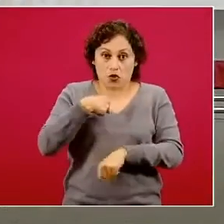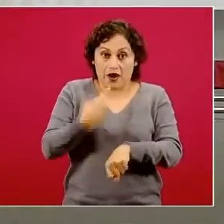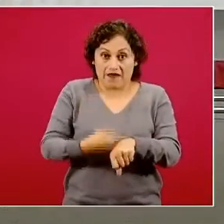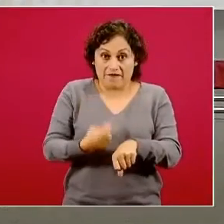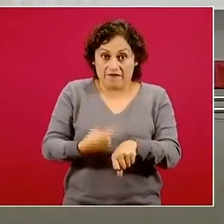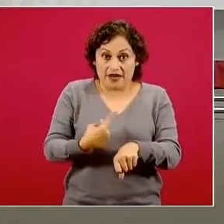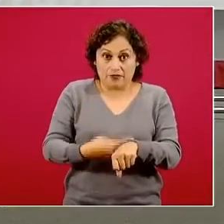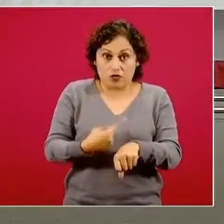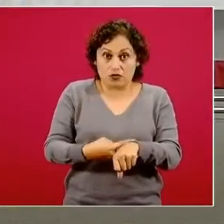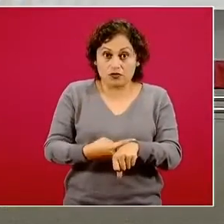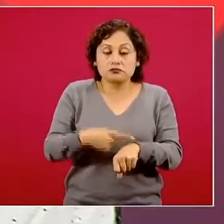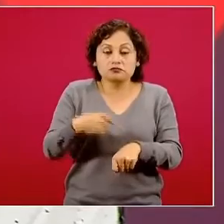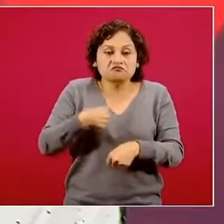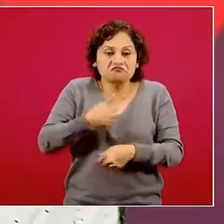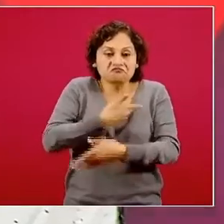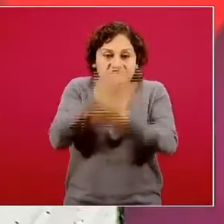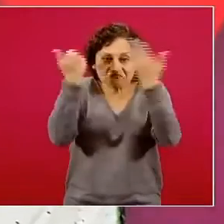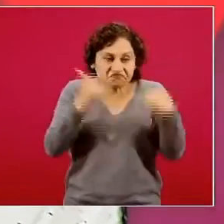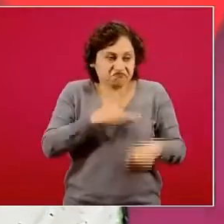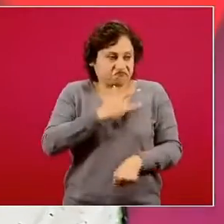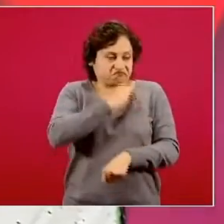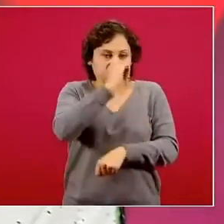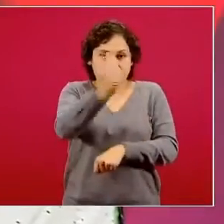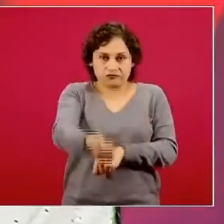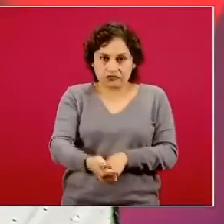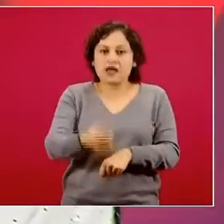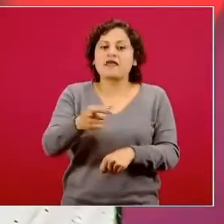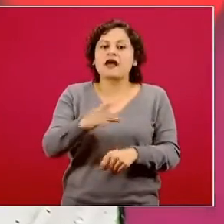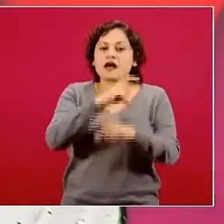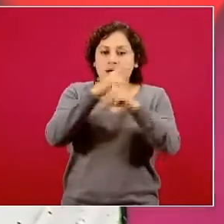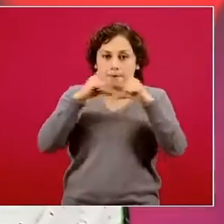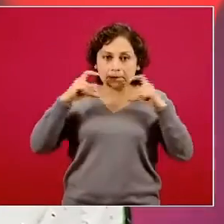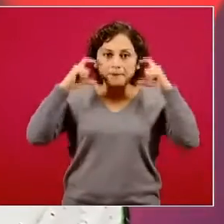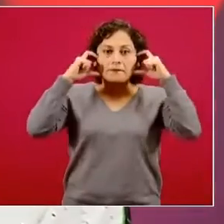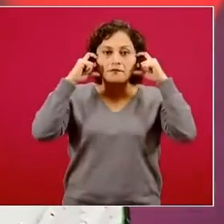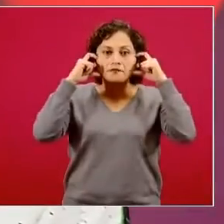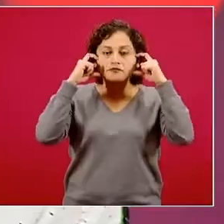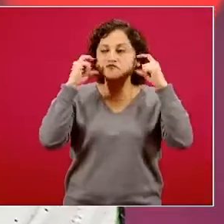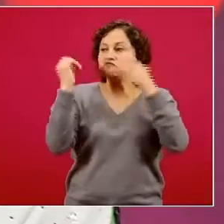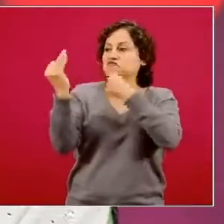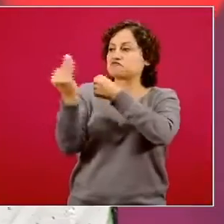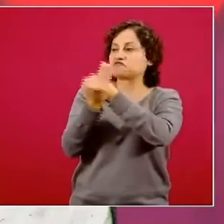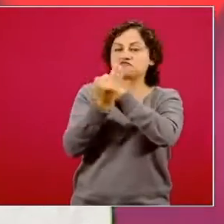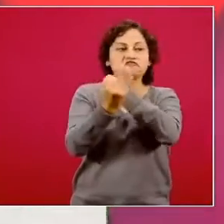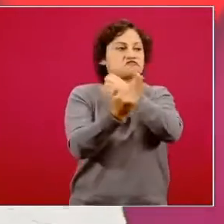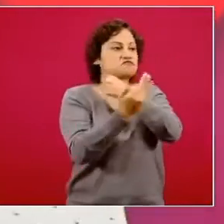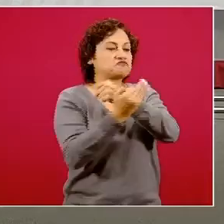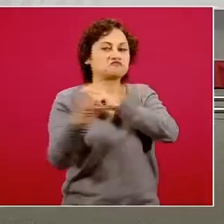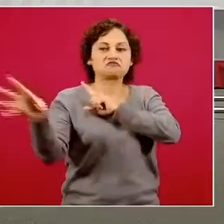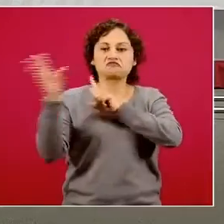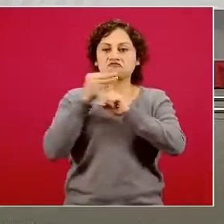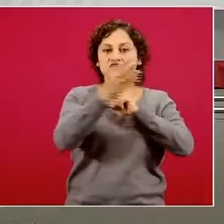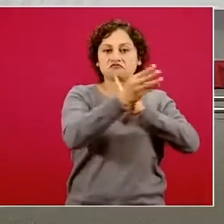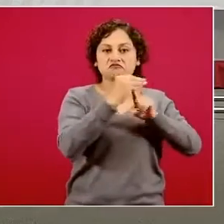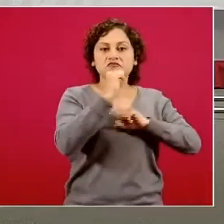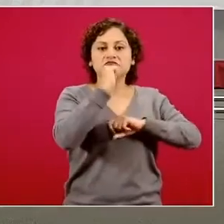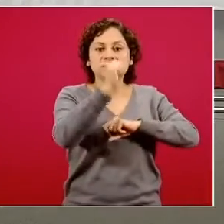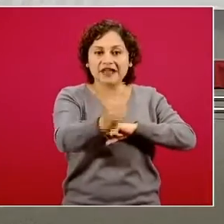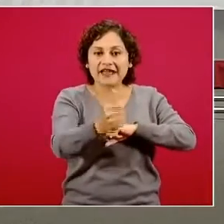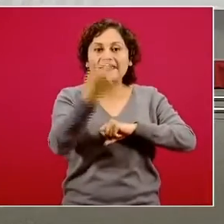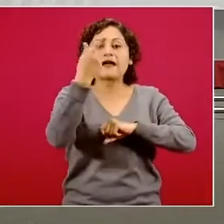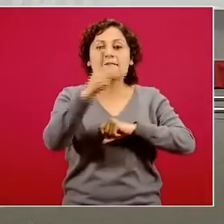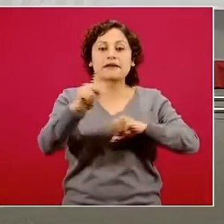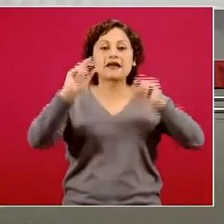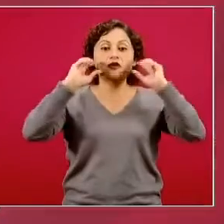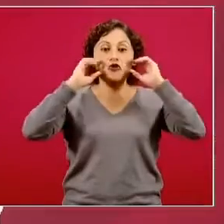yo lo que estoy haciendo es proteger a los demás. Entonces, si esta válvula no permite eso, entonces esas mascarillas